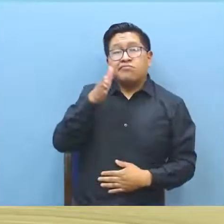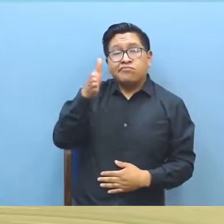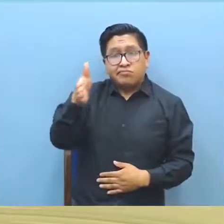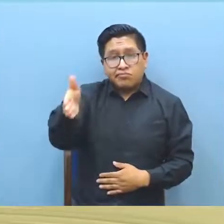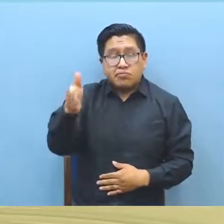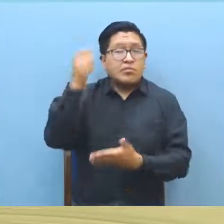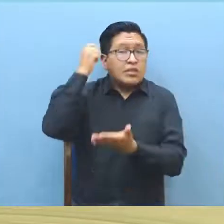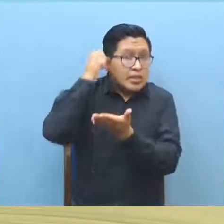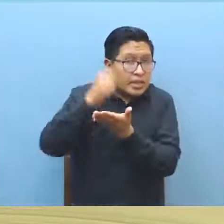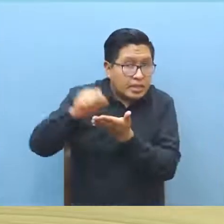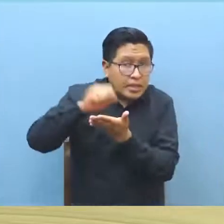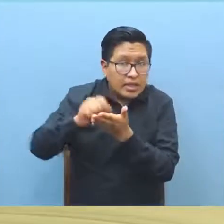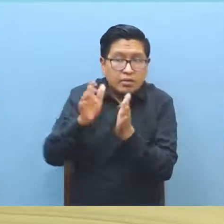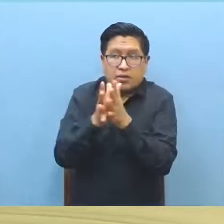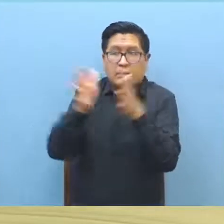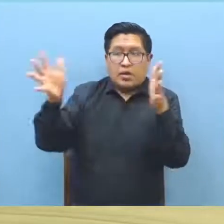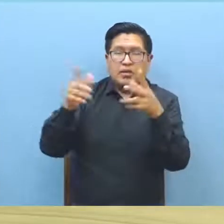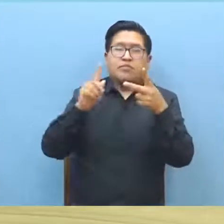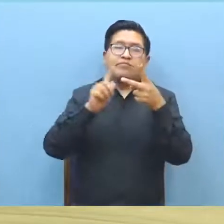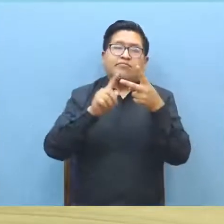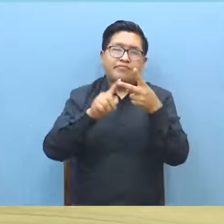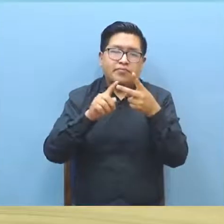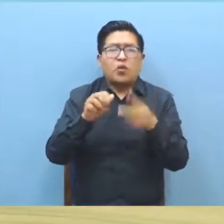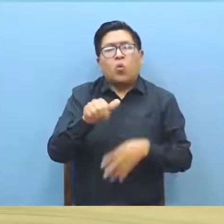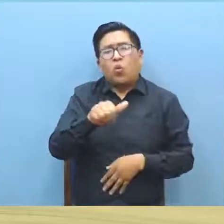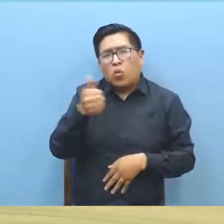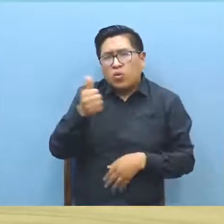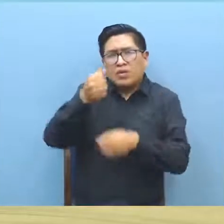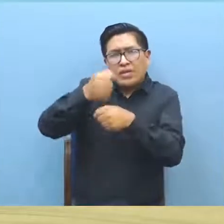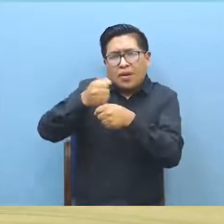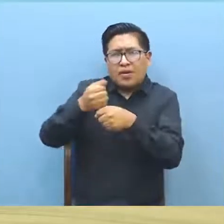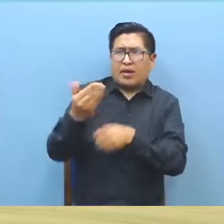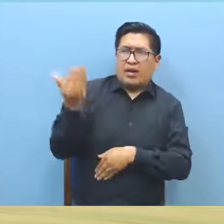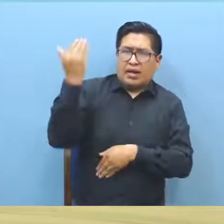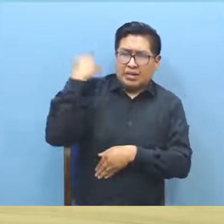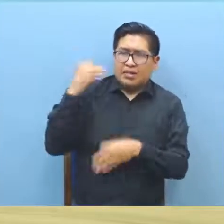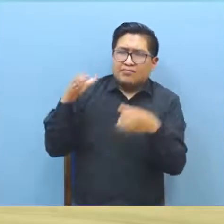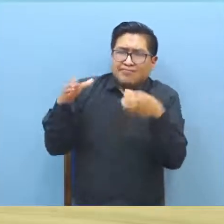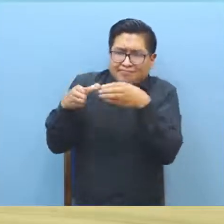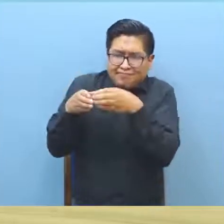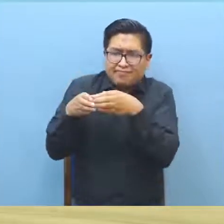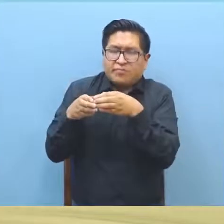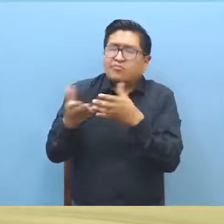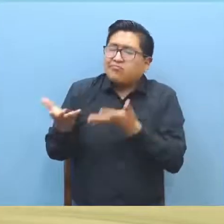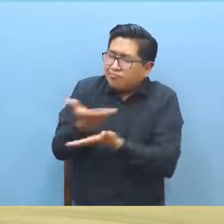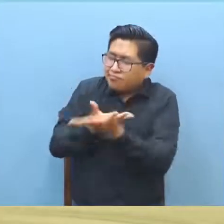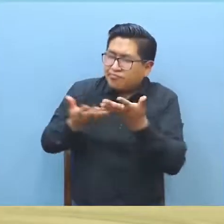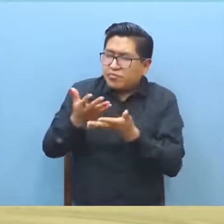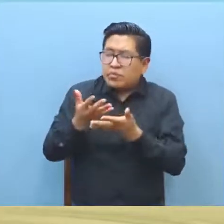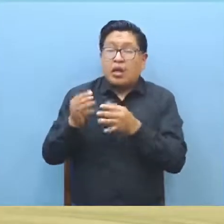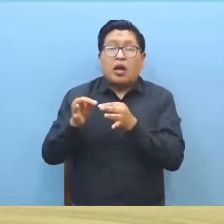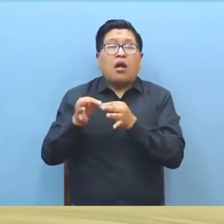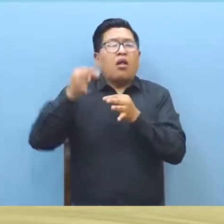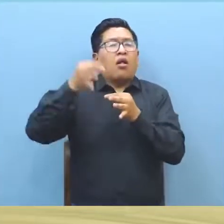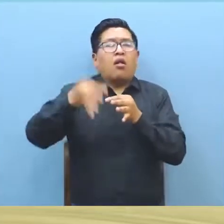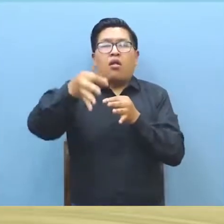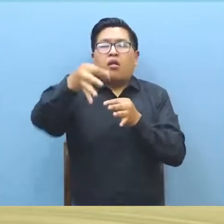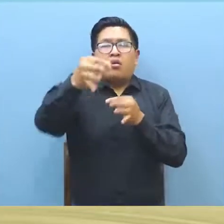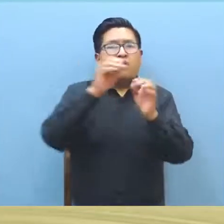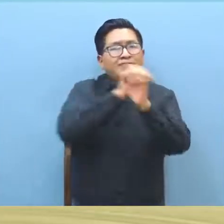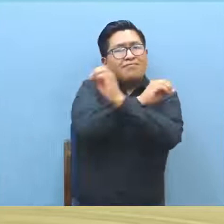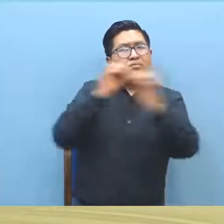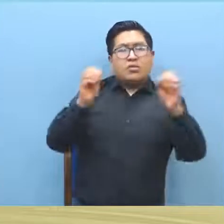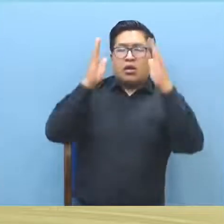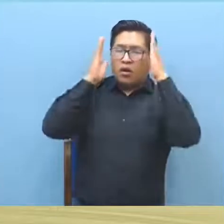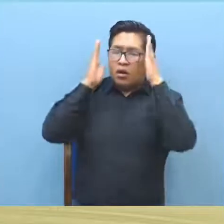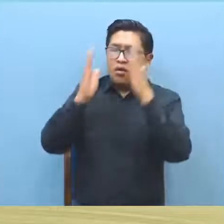secretario general y con el secretario de la Asión y con otros trabajadores de base, los cuales han manifestado que hasta la fecha la ciudad tiene sus peticiones